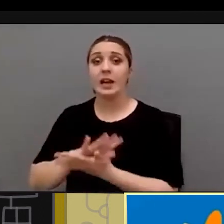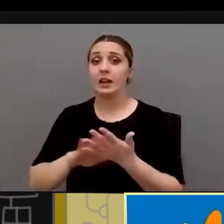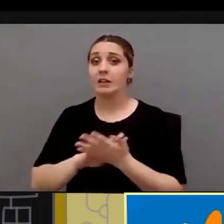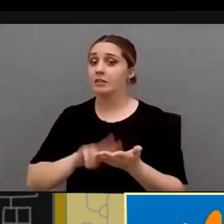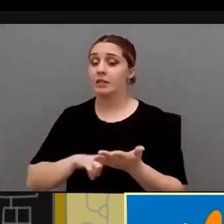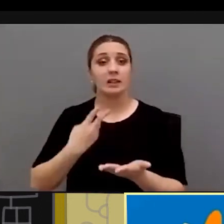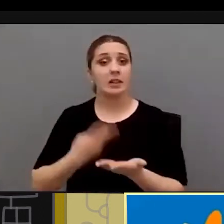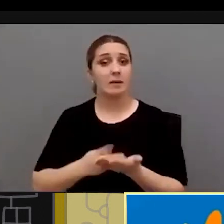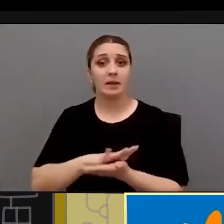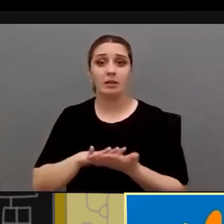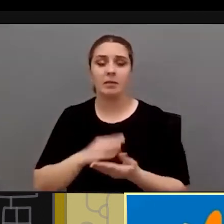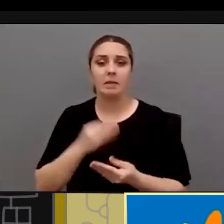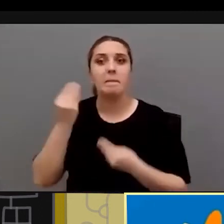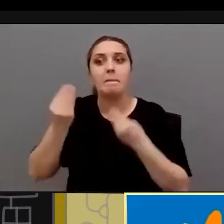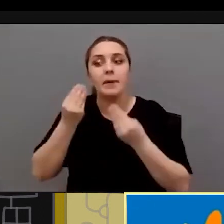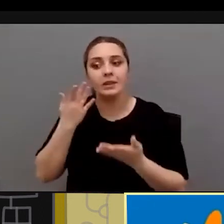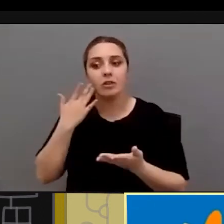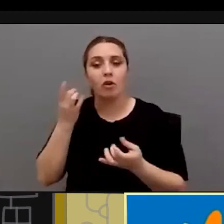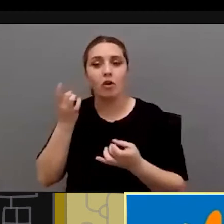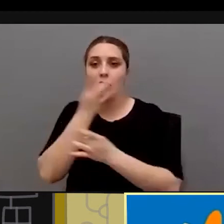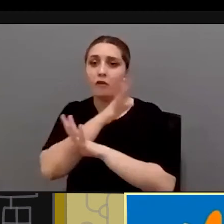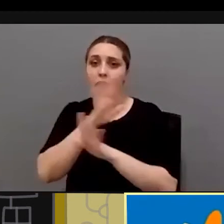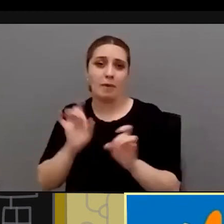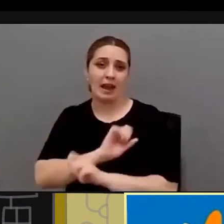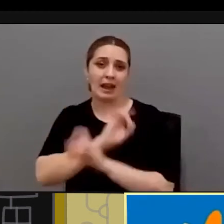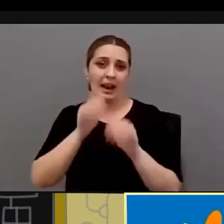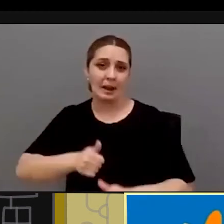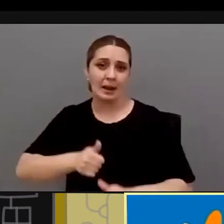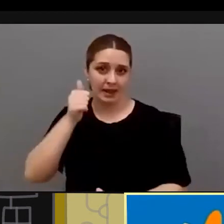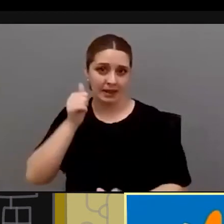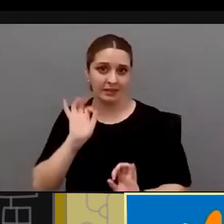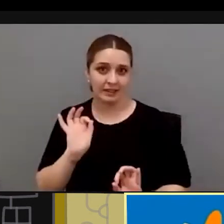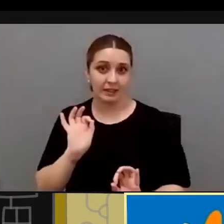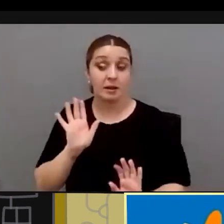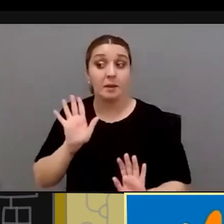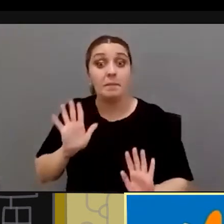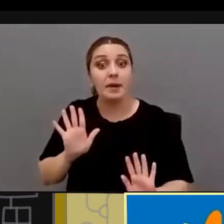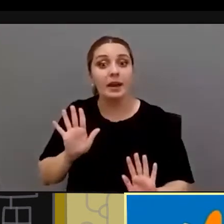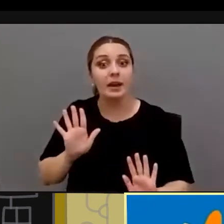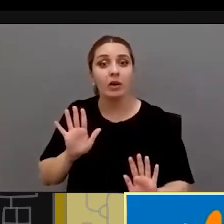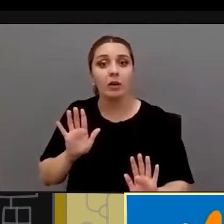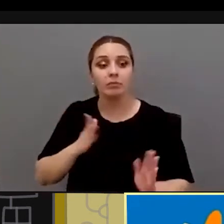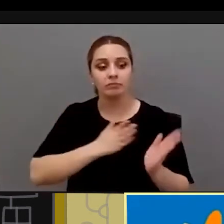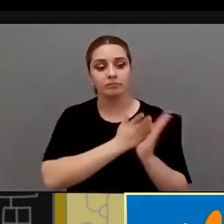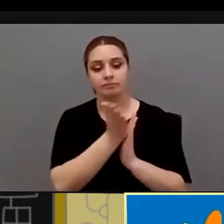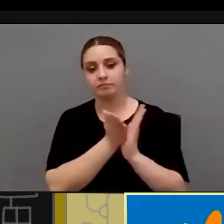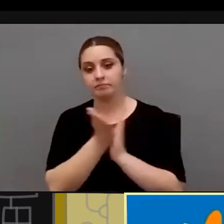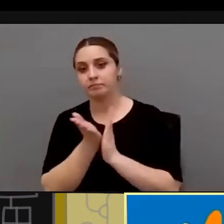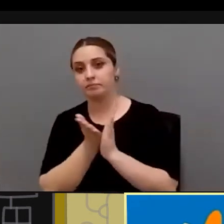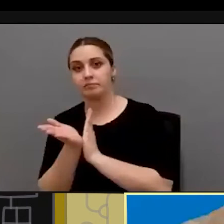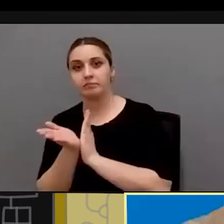no es exactamente yo creo que esa es la mejor forma de verlo pero estas otras vertientes y luego ya